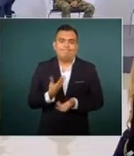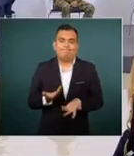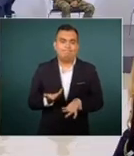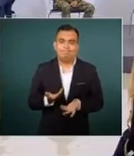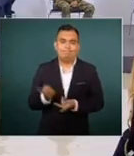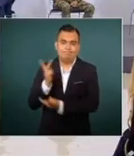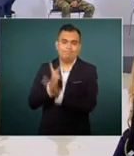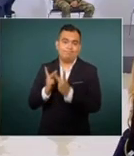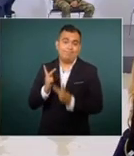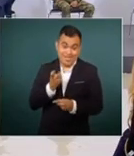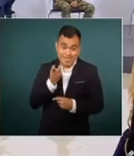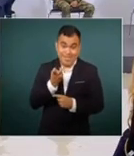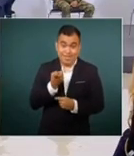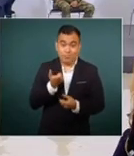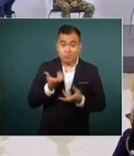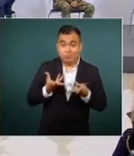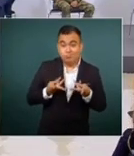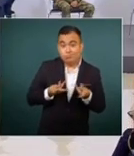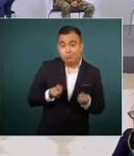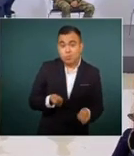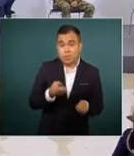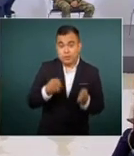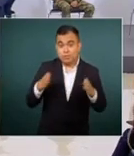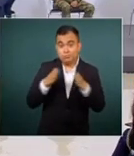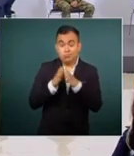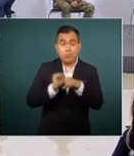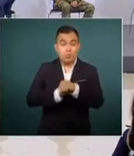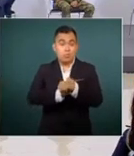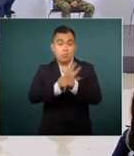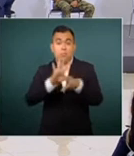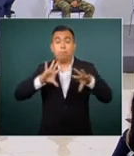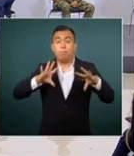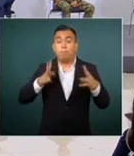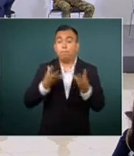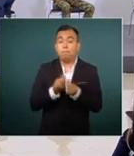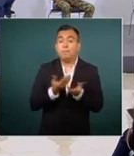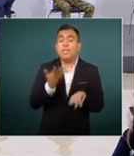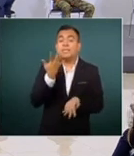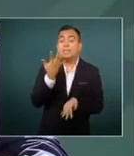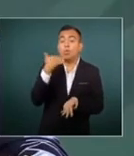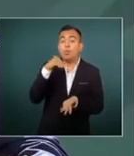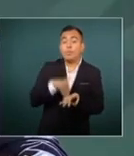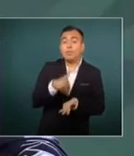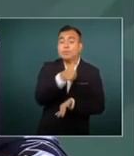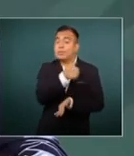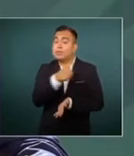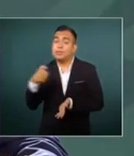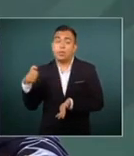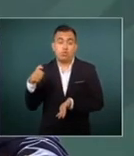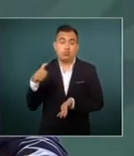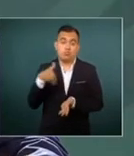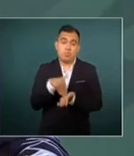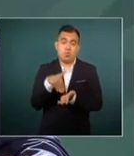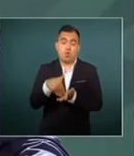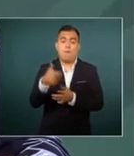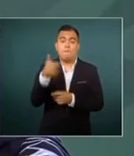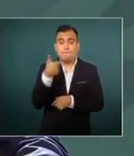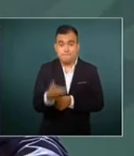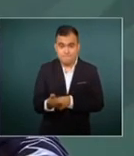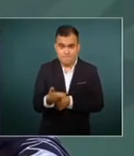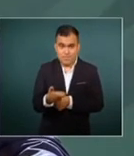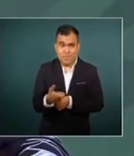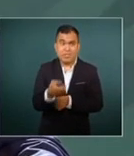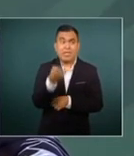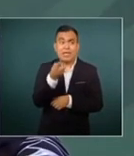costo financiero que ha tenido la emergencia sanitaria para nuestro Estado es del orden de los cinco mil 600 millones de pesos que tuvimos que